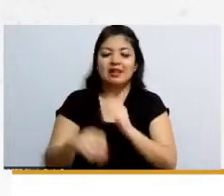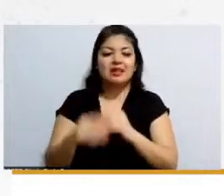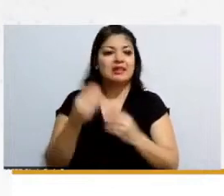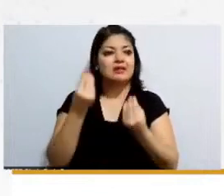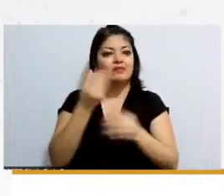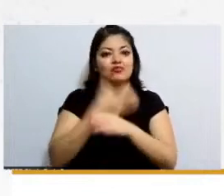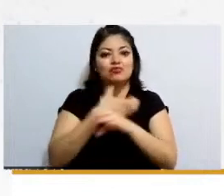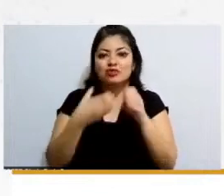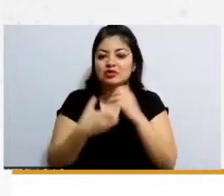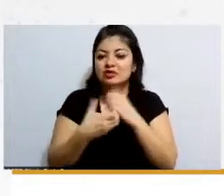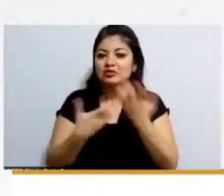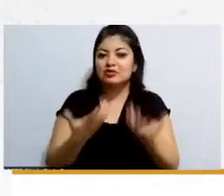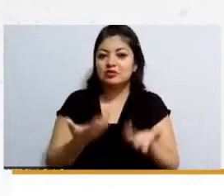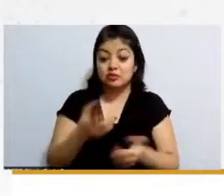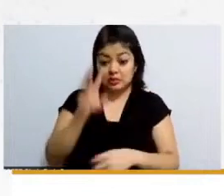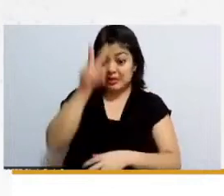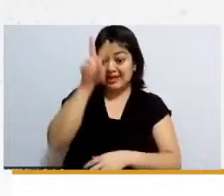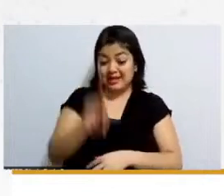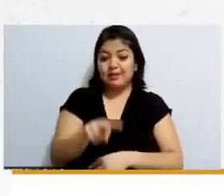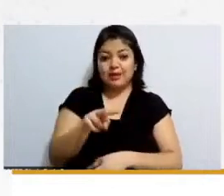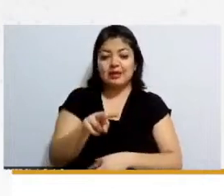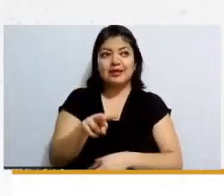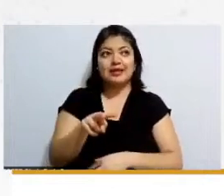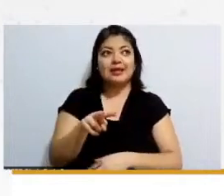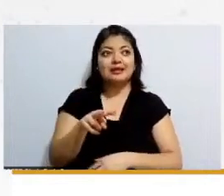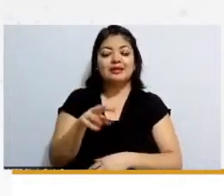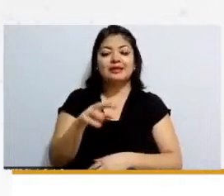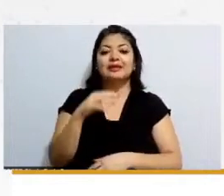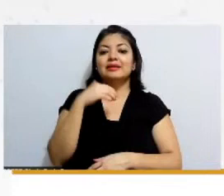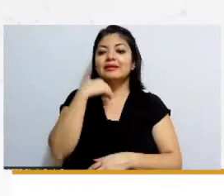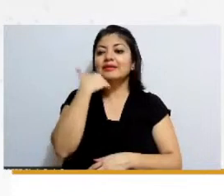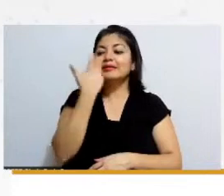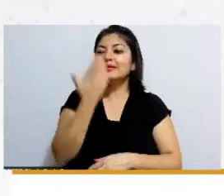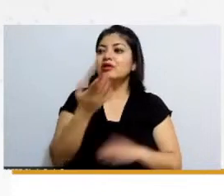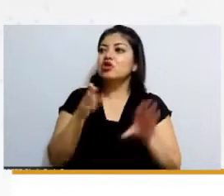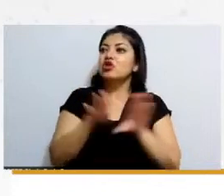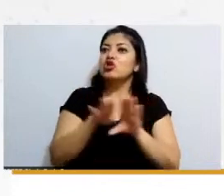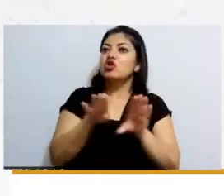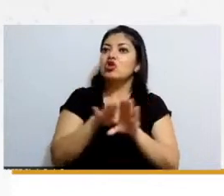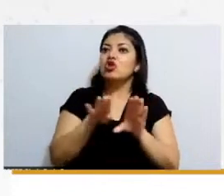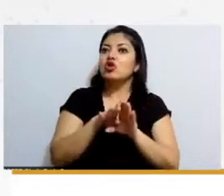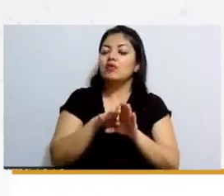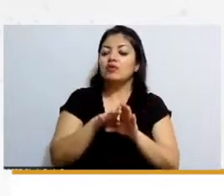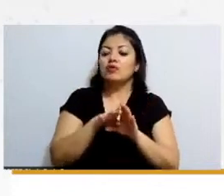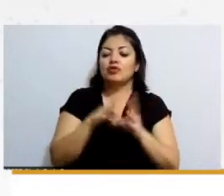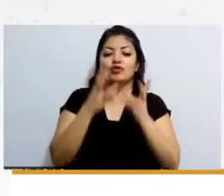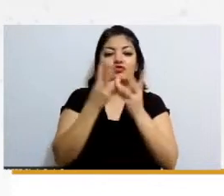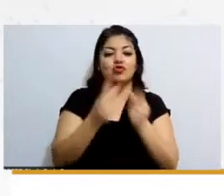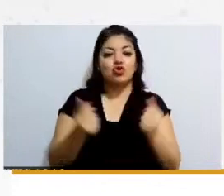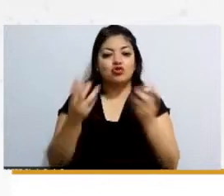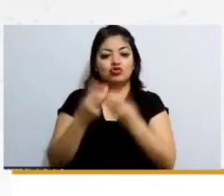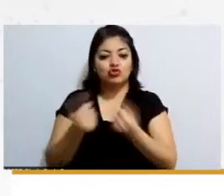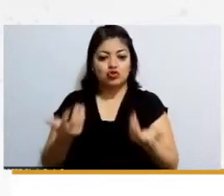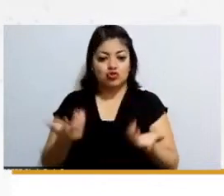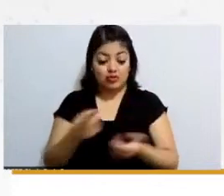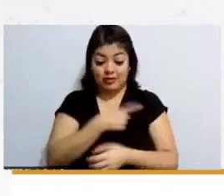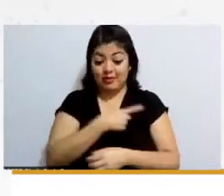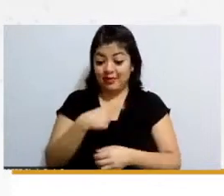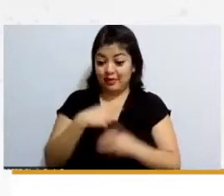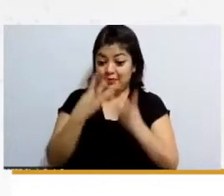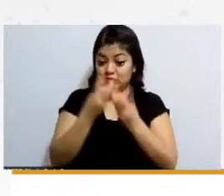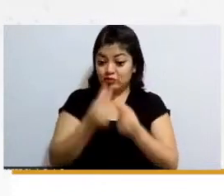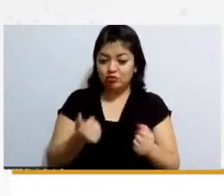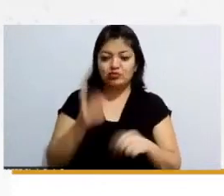para que en verdad lleguemos a esta a dar esas resoluciones o que se demitan esas resoluciones